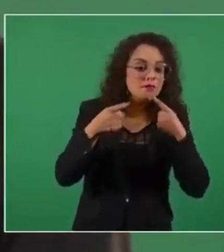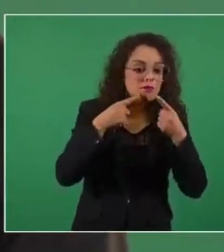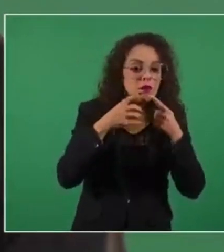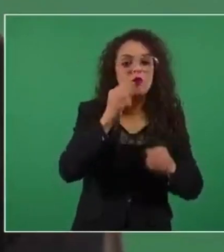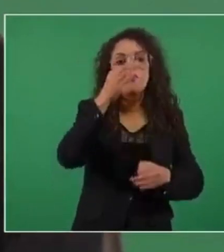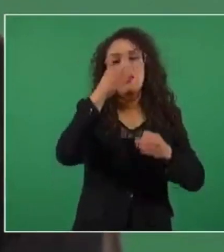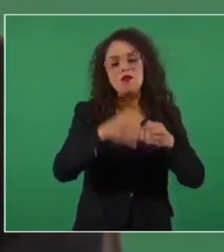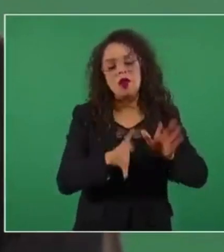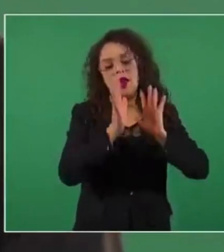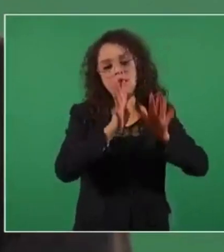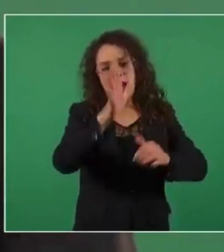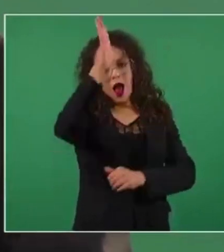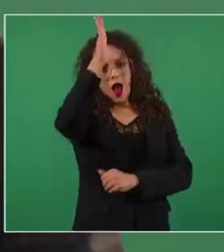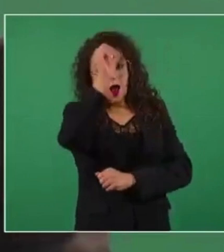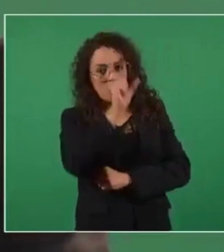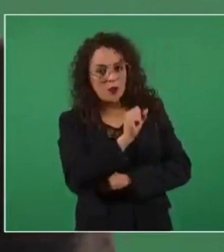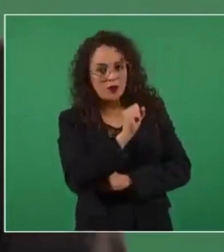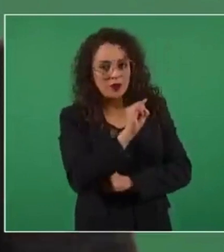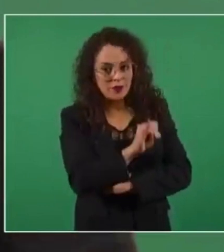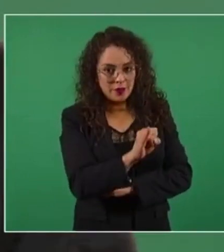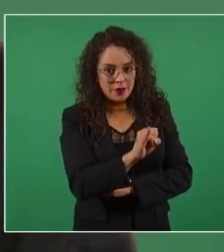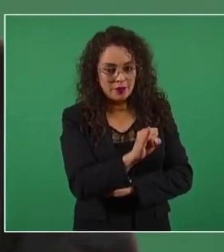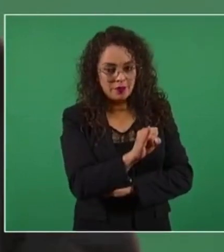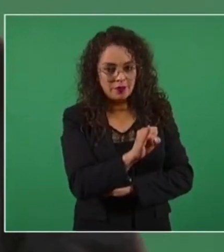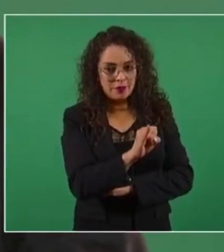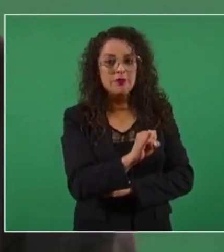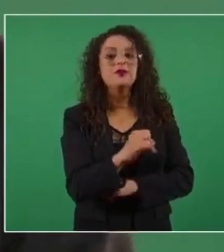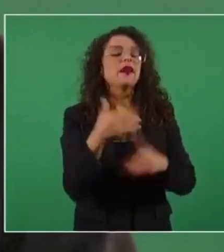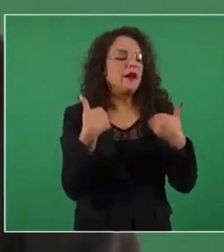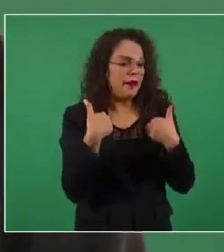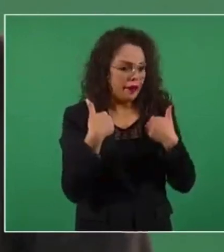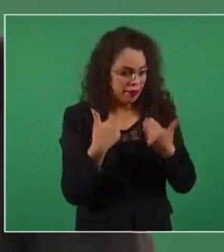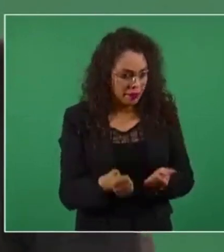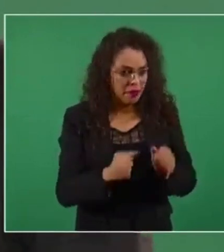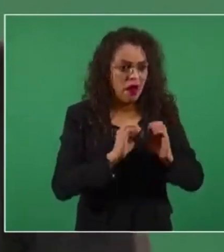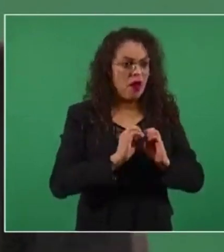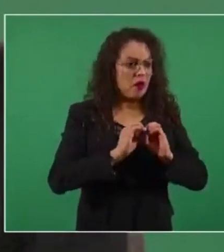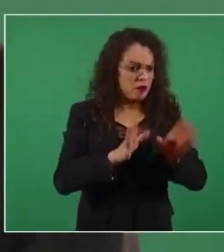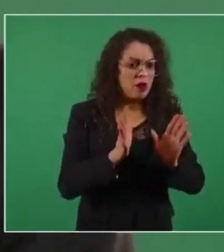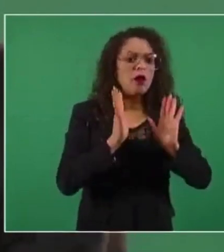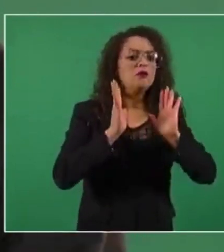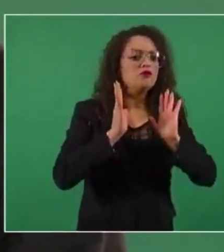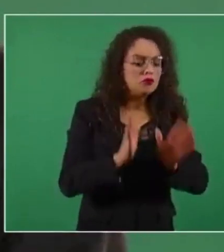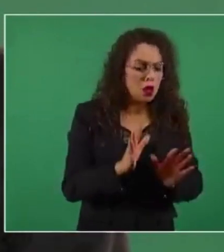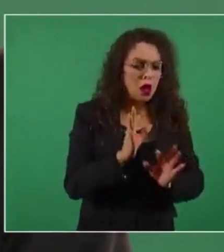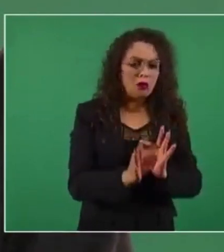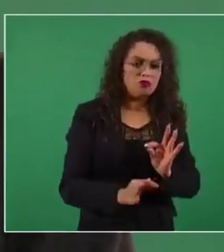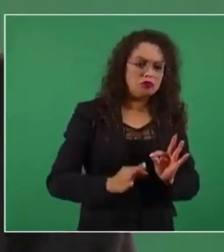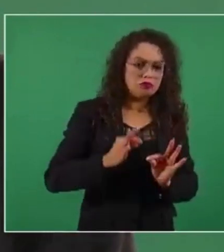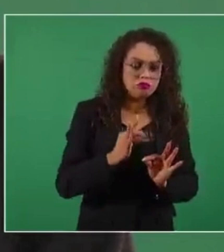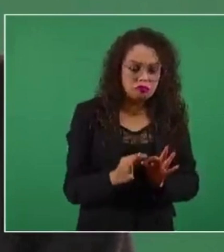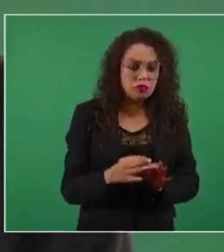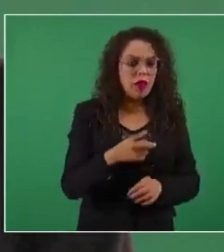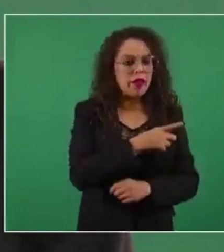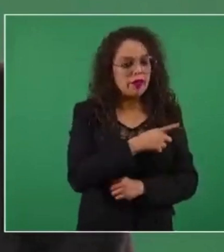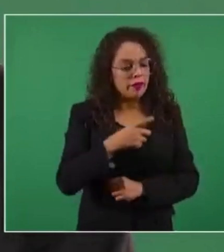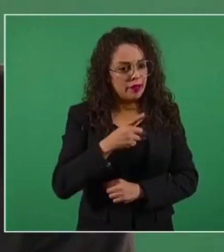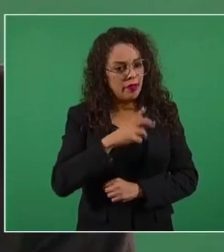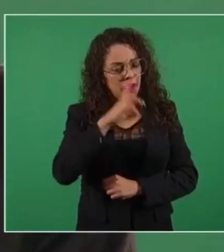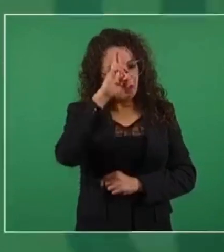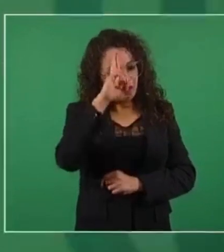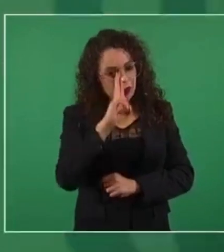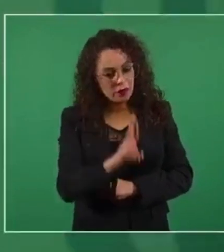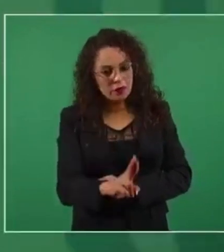acuerdo. Ya entendieron que se debe de respetar